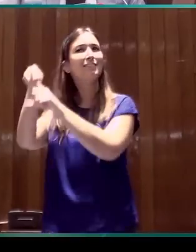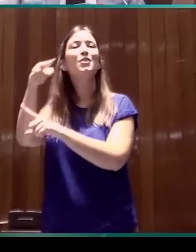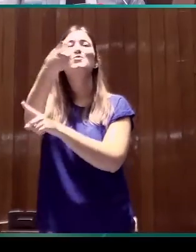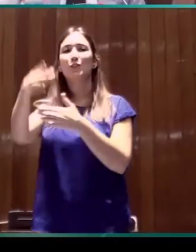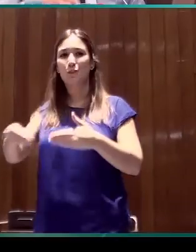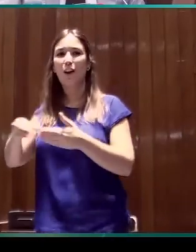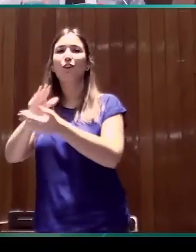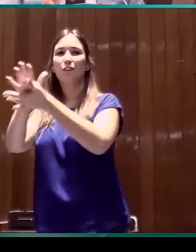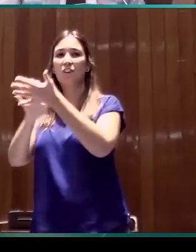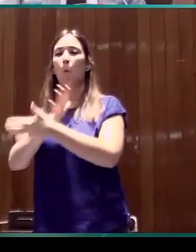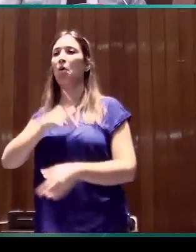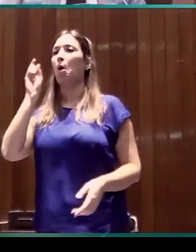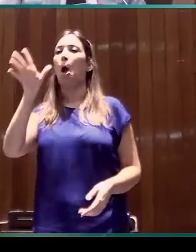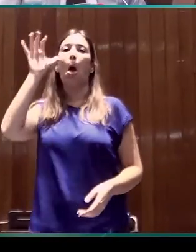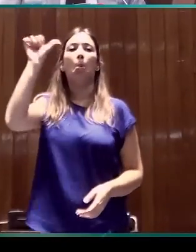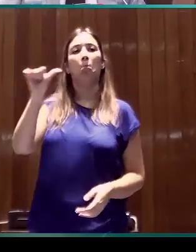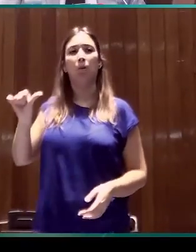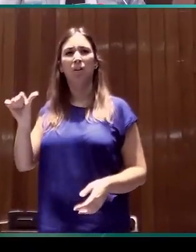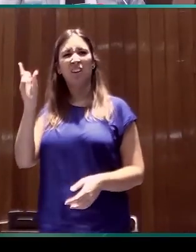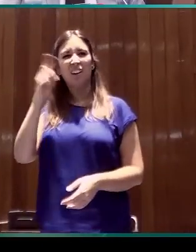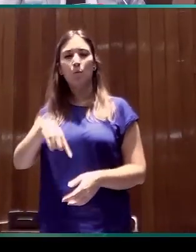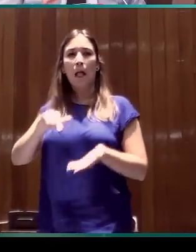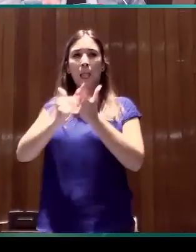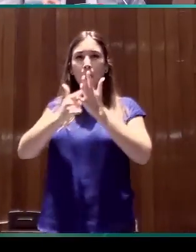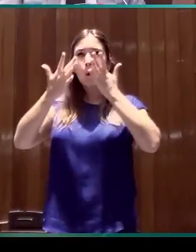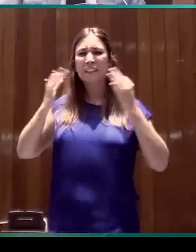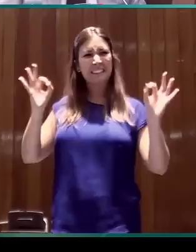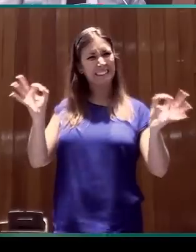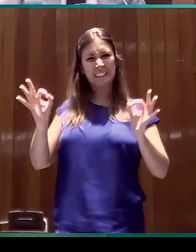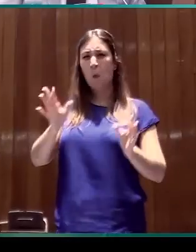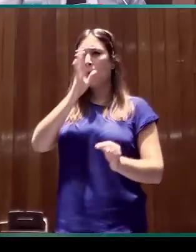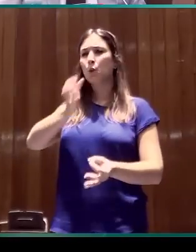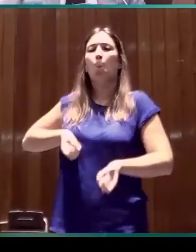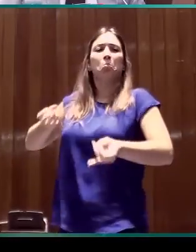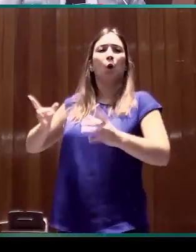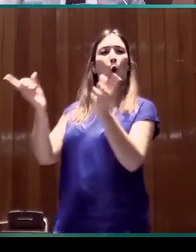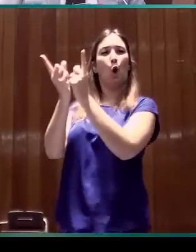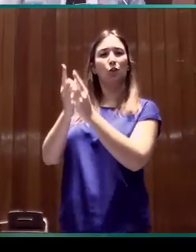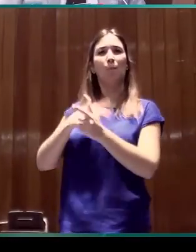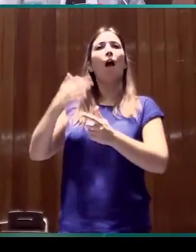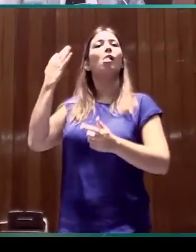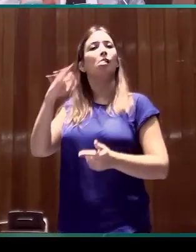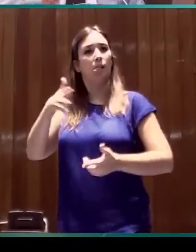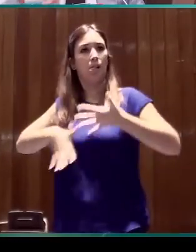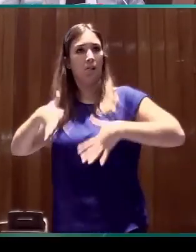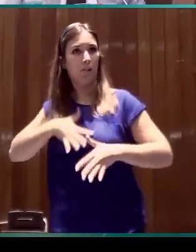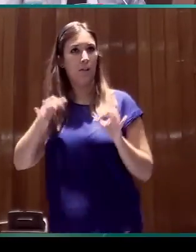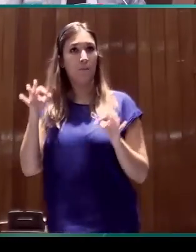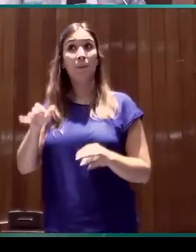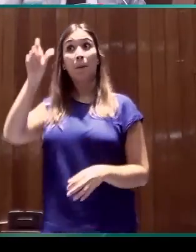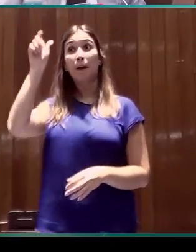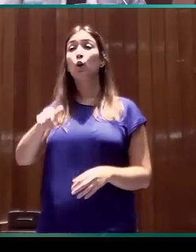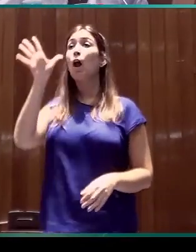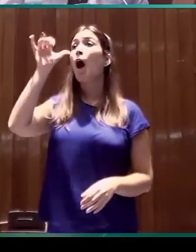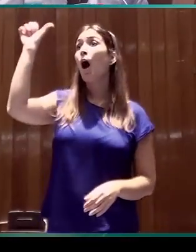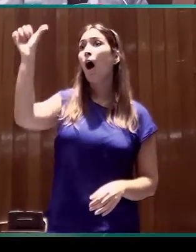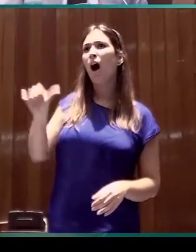de signos, sin, digamos, la carga técnica y sin la necesidad de que el receptor sea